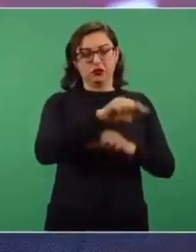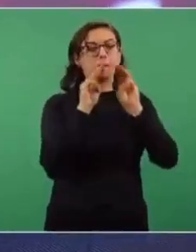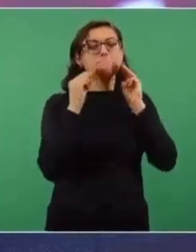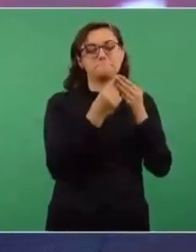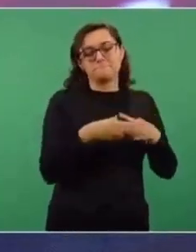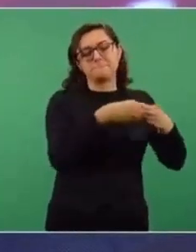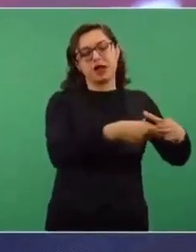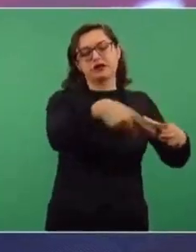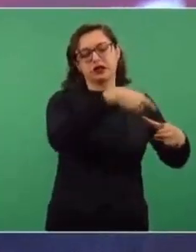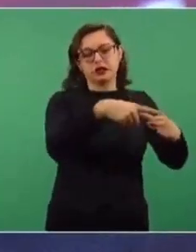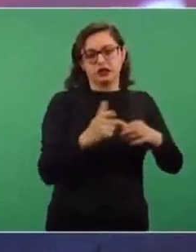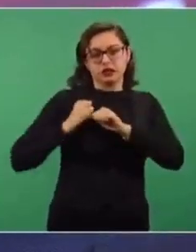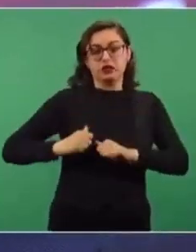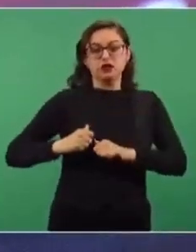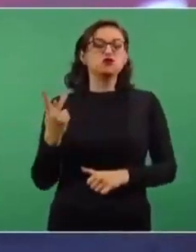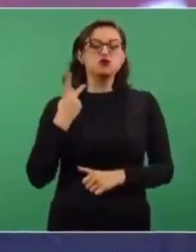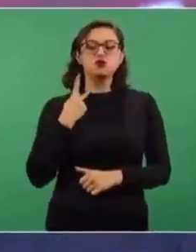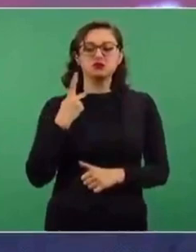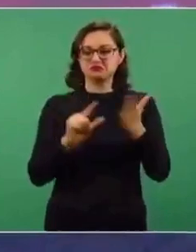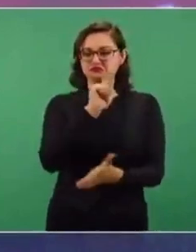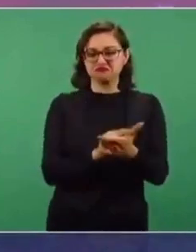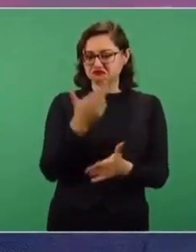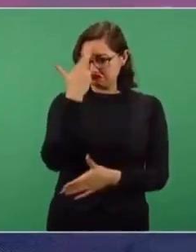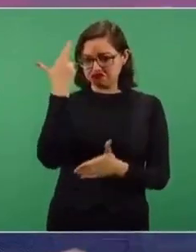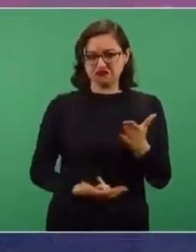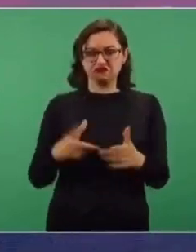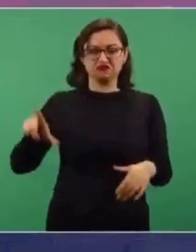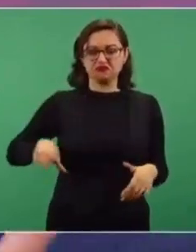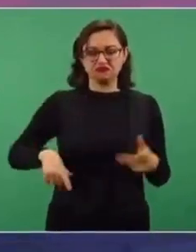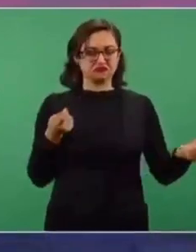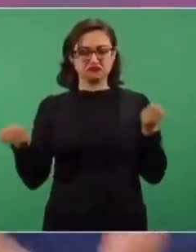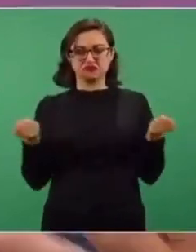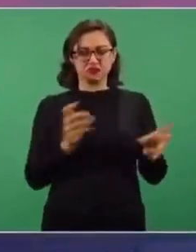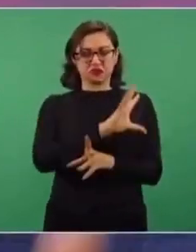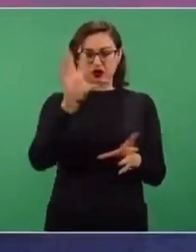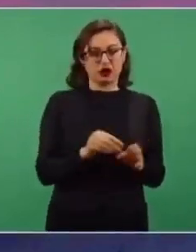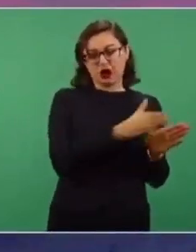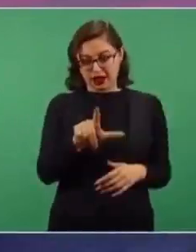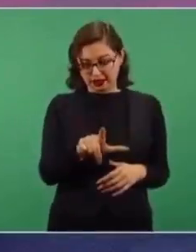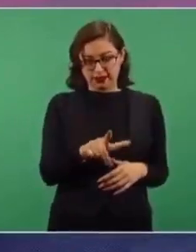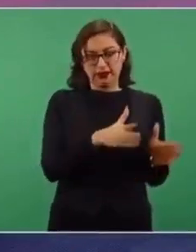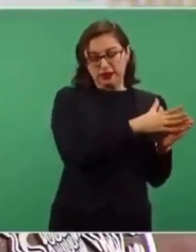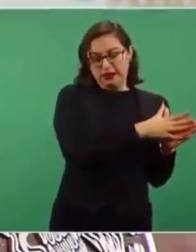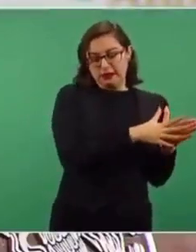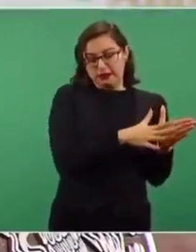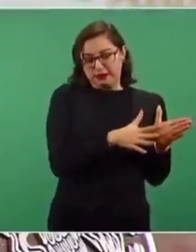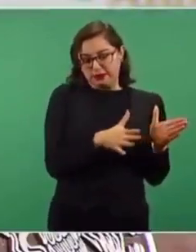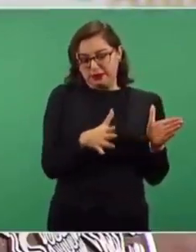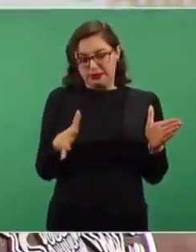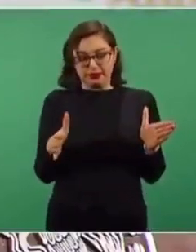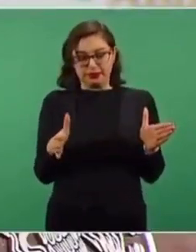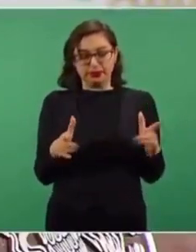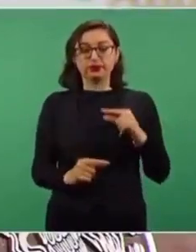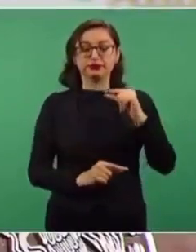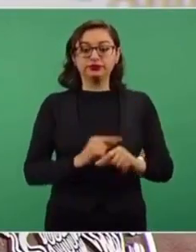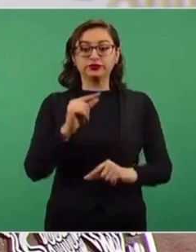de poder, los delincuentes de cuello blanco, los que se adueñaron del gobierno durante todo el periodo neoliberal, fueron creando